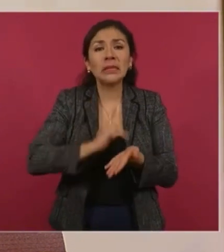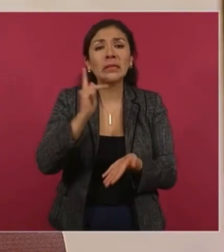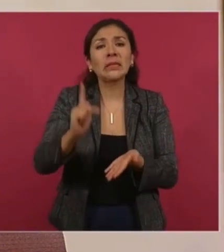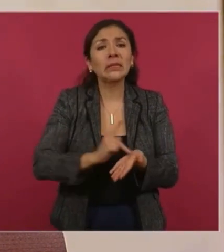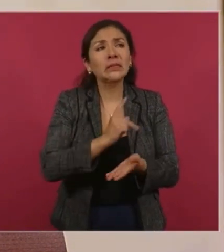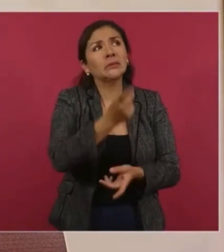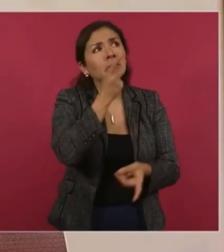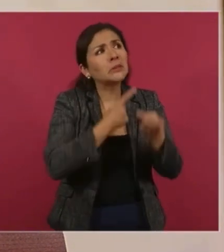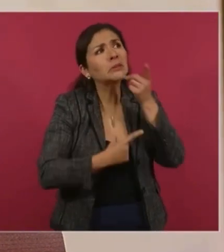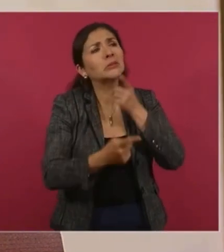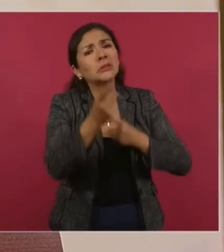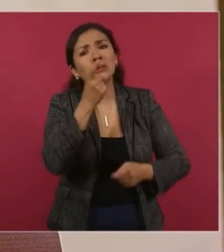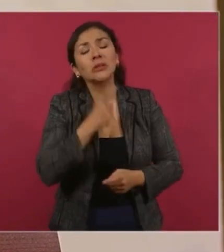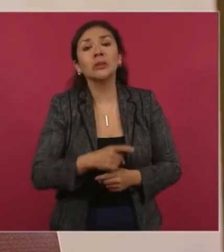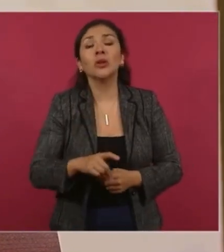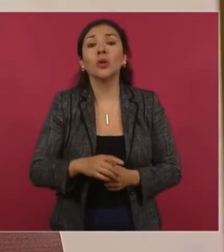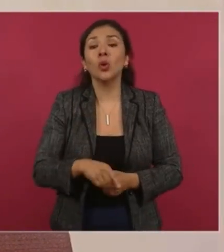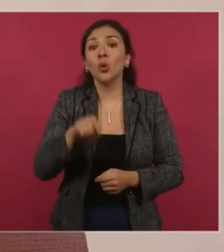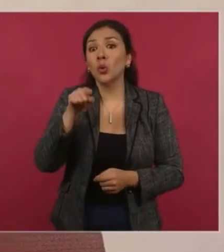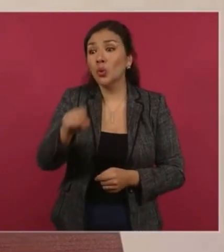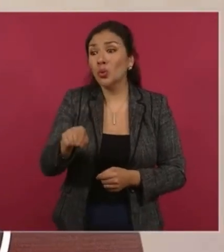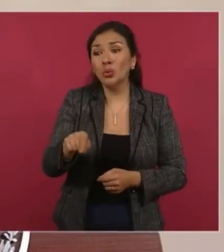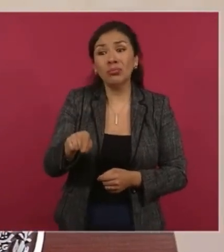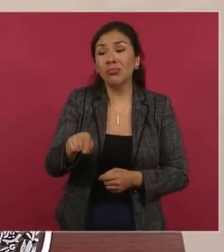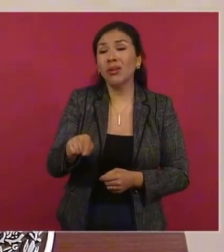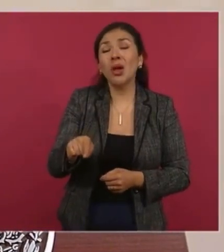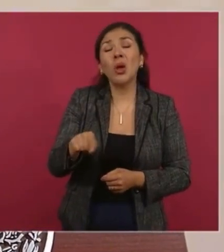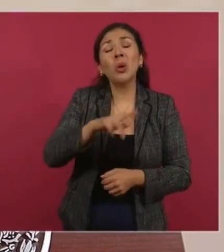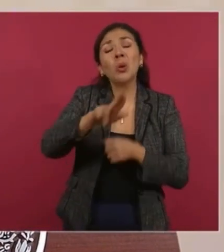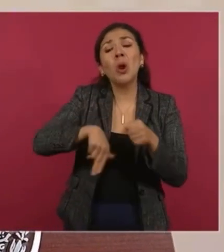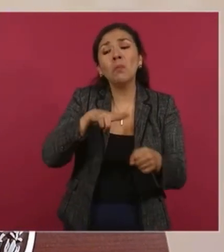que el que no tranza no avanza?